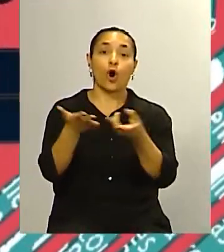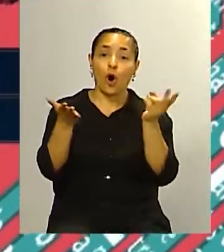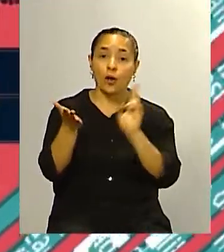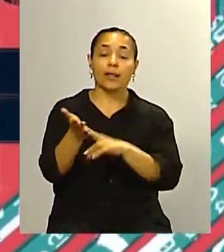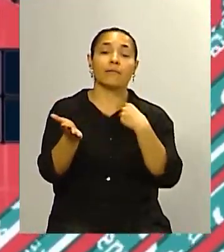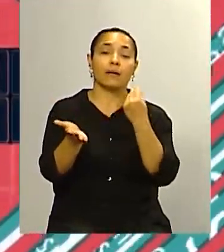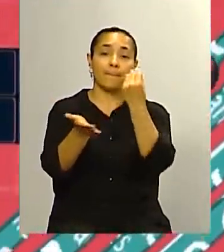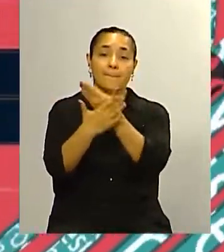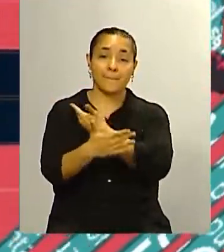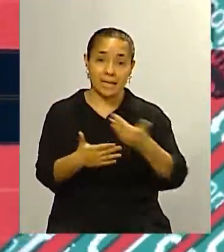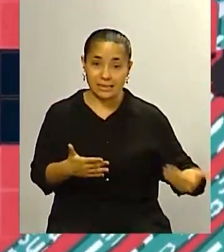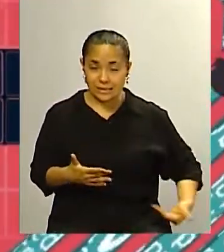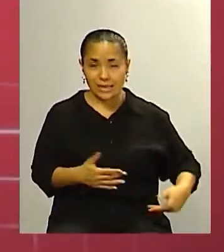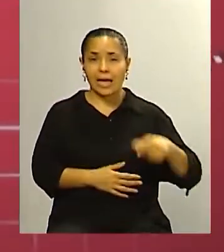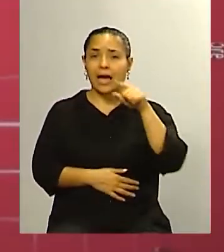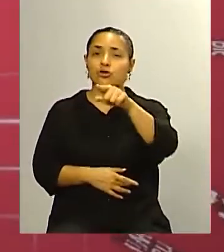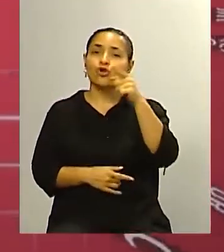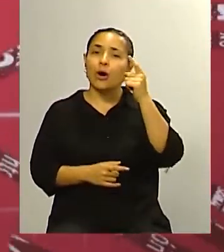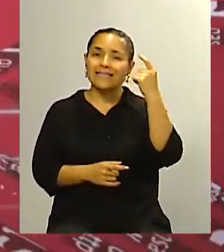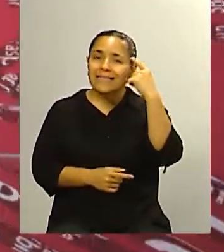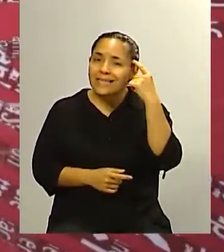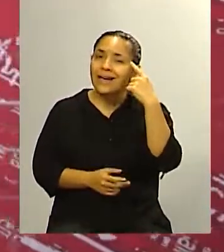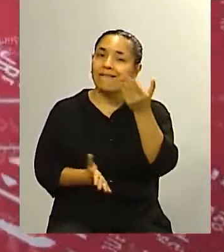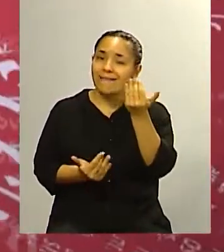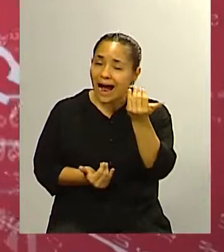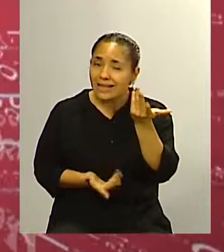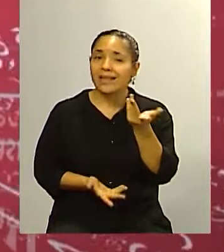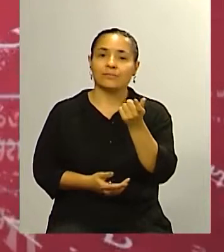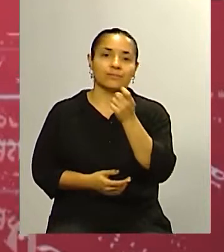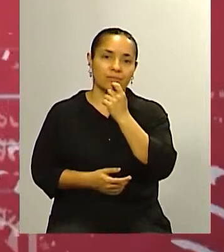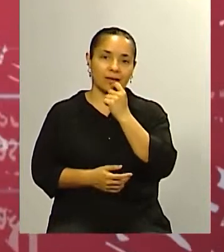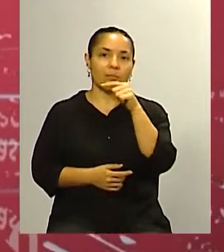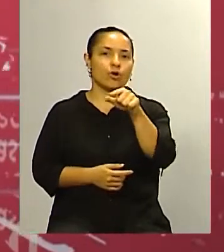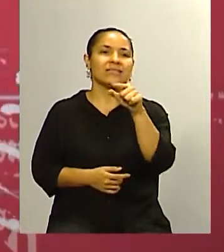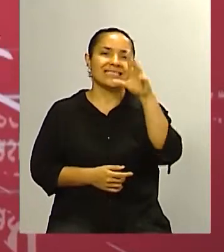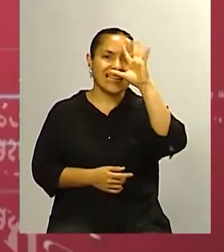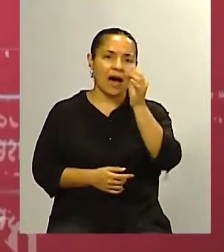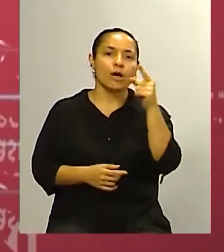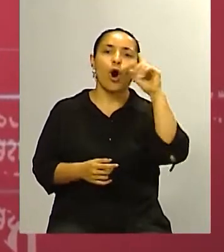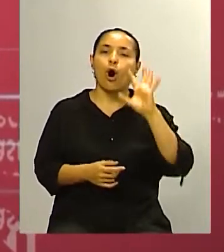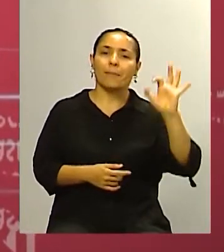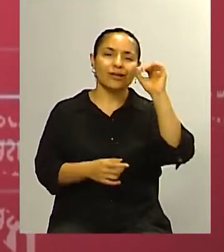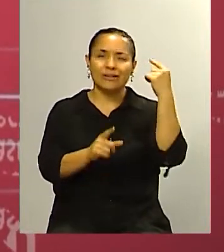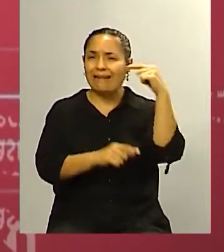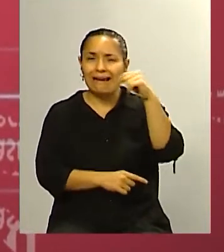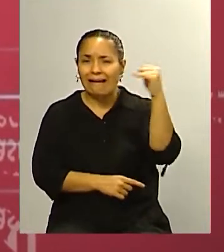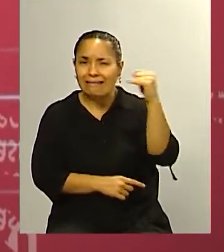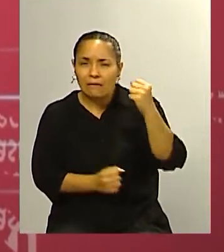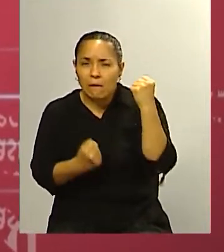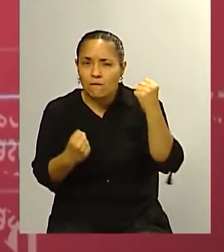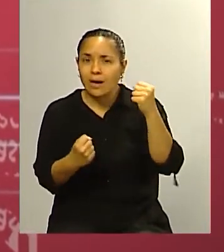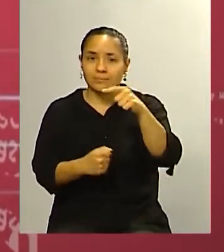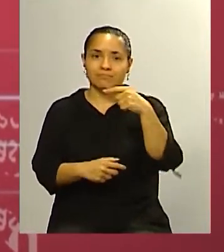tal vez presidentes en el 2023? digo, teniendo en cuenta que hay una imagen negativa fuerte y que tal vez no toman conciencia de eso